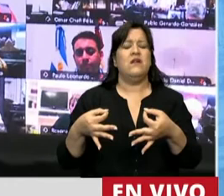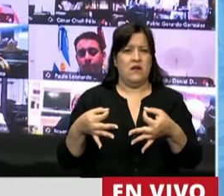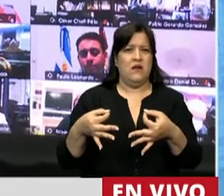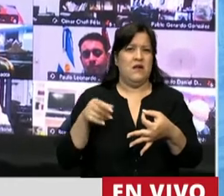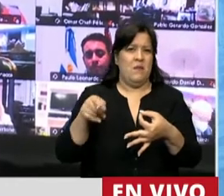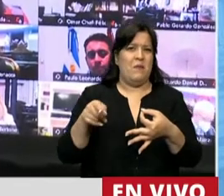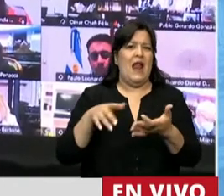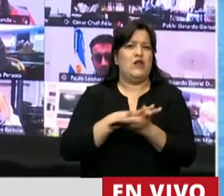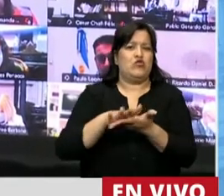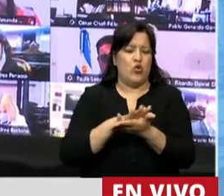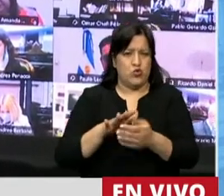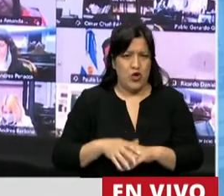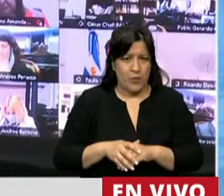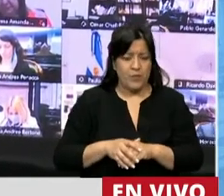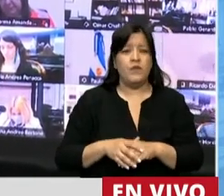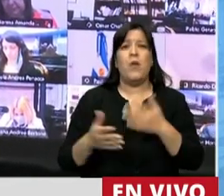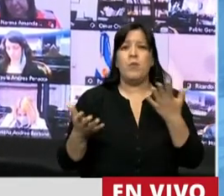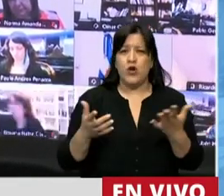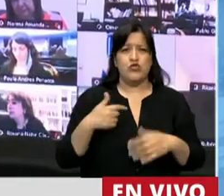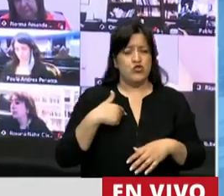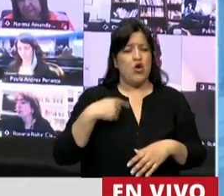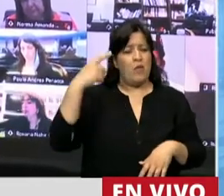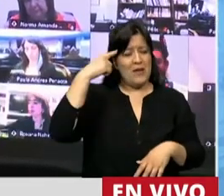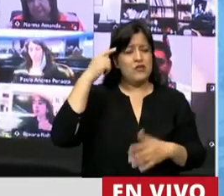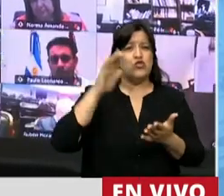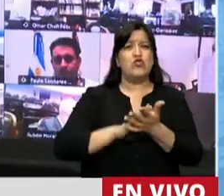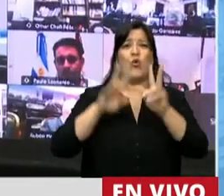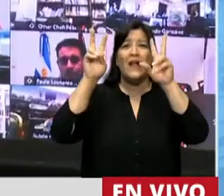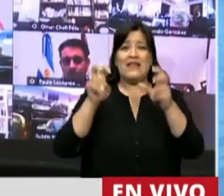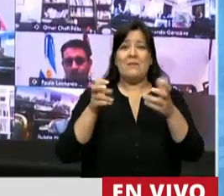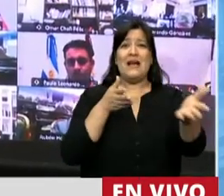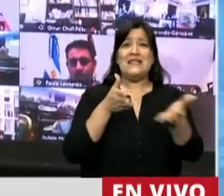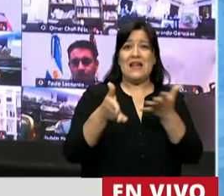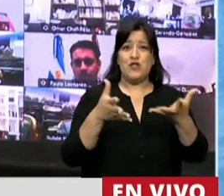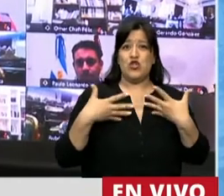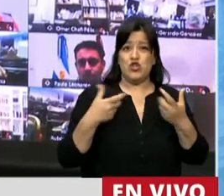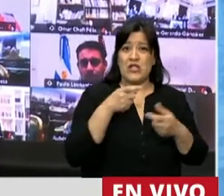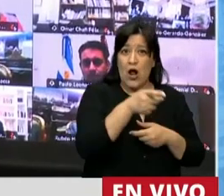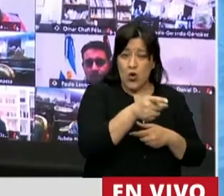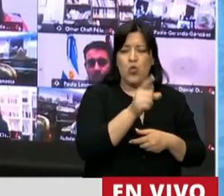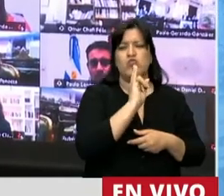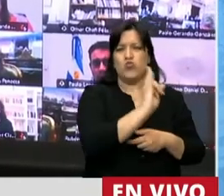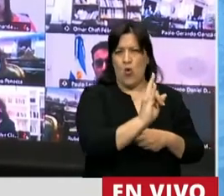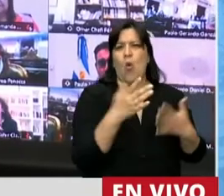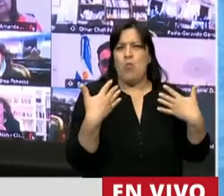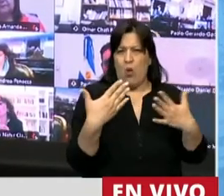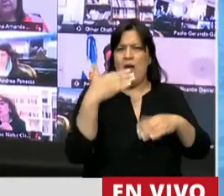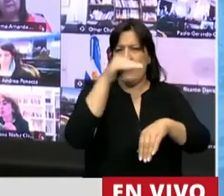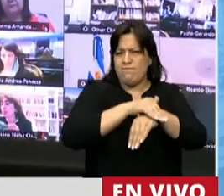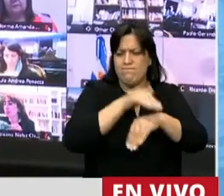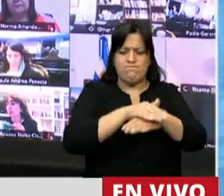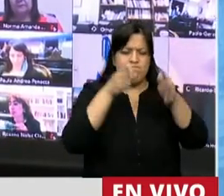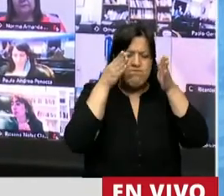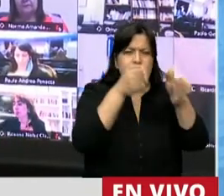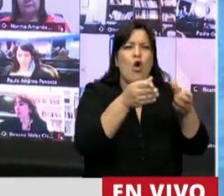problemática. Por eso sostengo que los servicios sanitarios pueden desempeñar un papel fundamental para